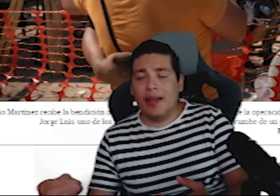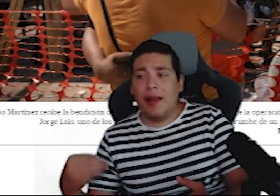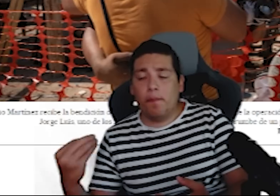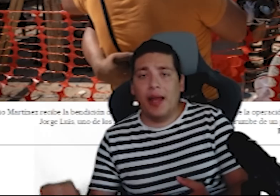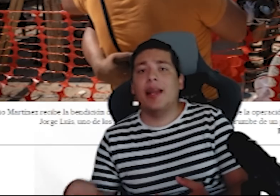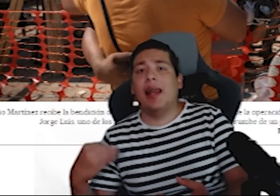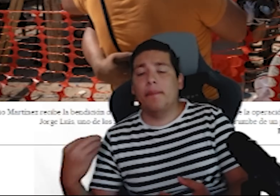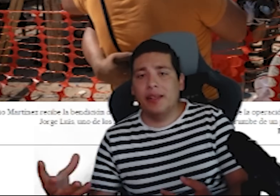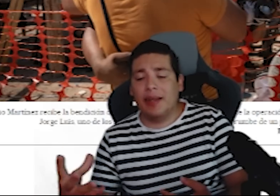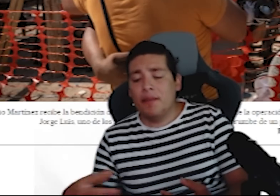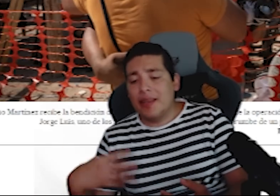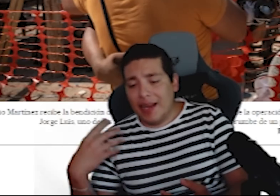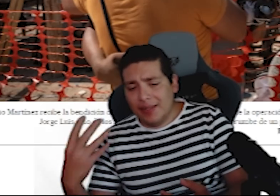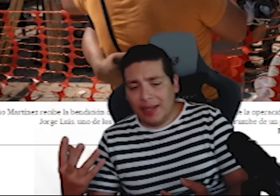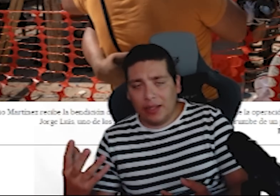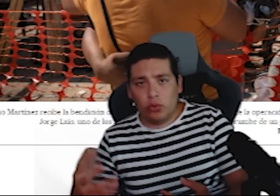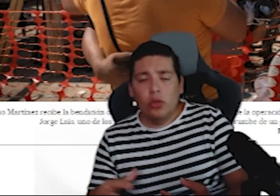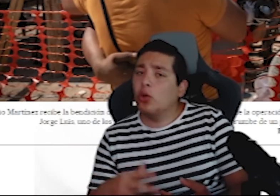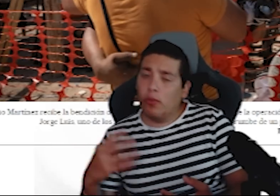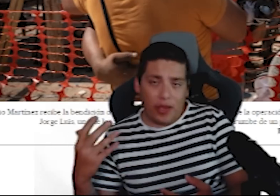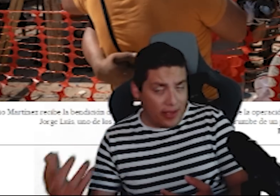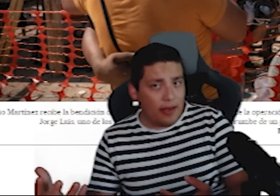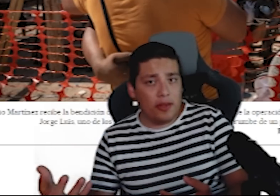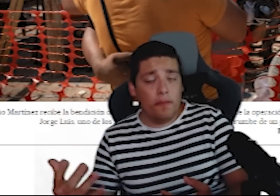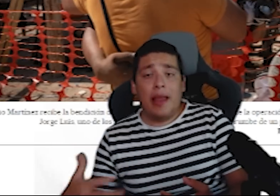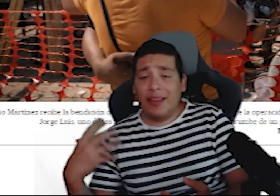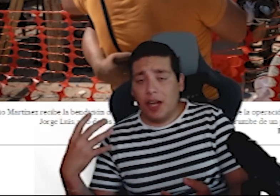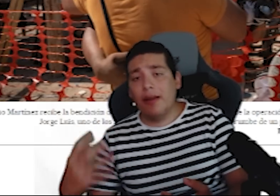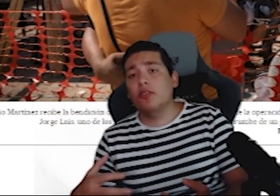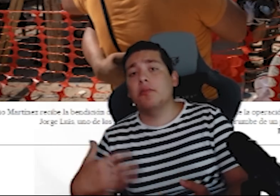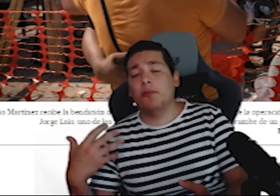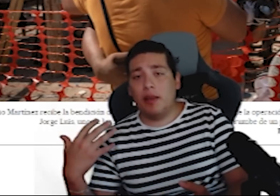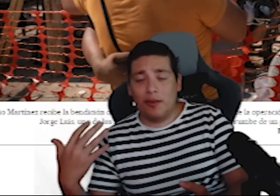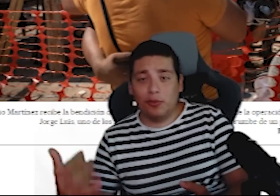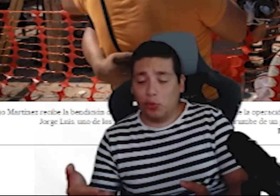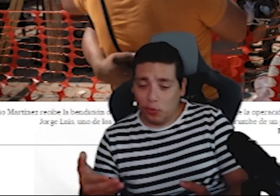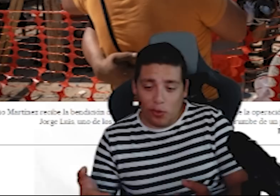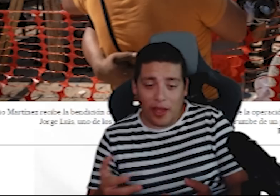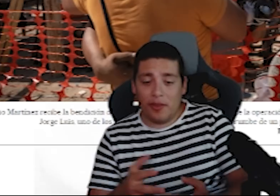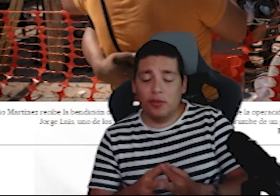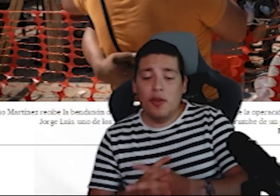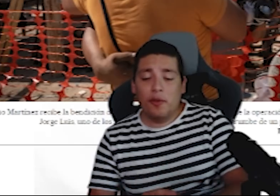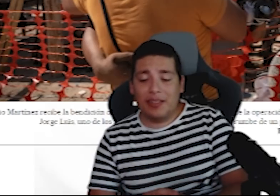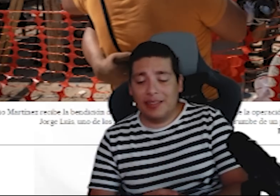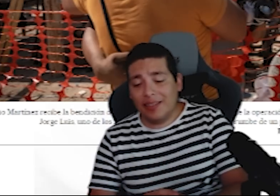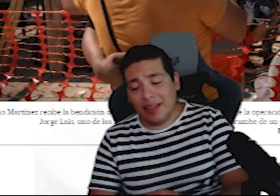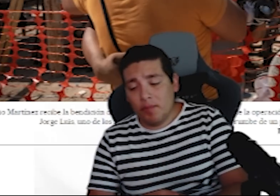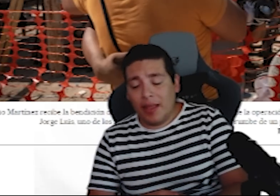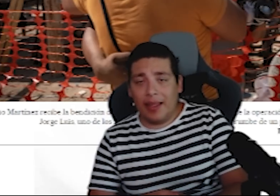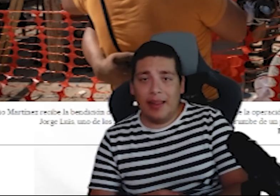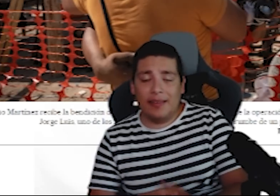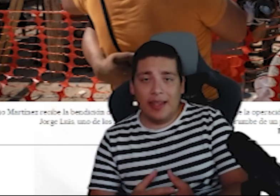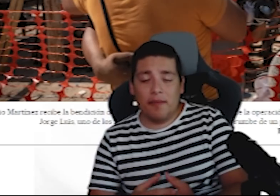llevar el pan a la mesa y en este caso como ya he sabido hay trabajos más peligrosos uno de ellos pues es